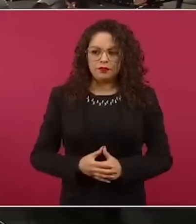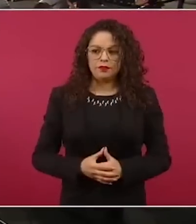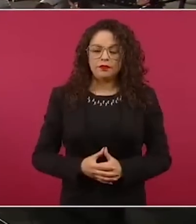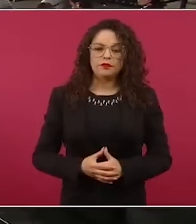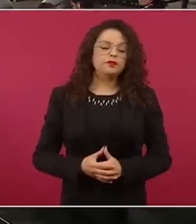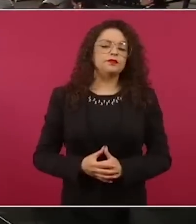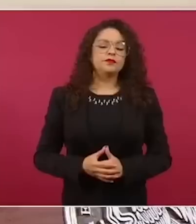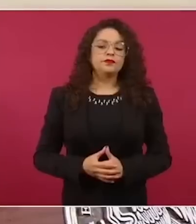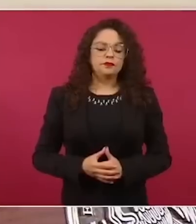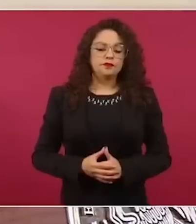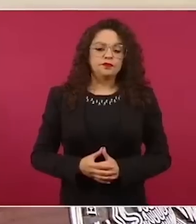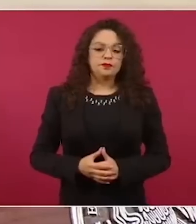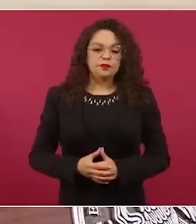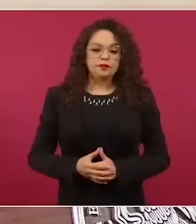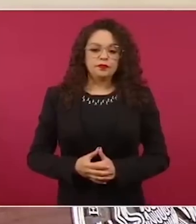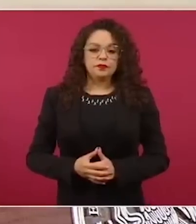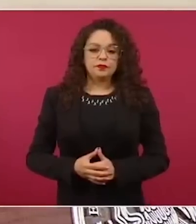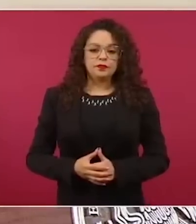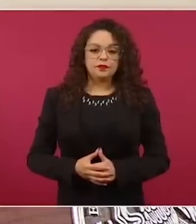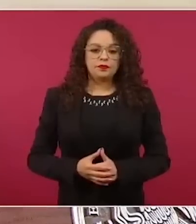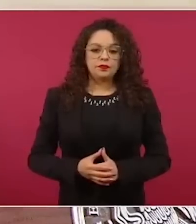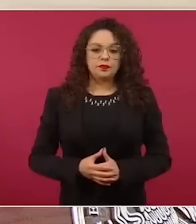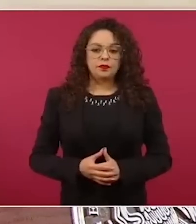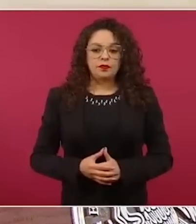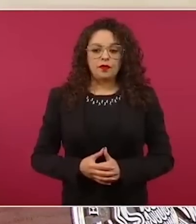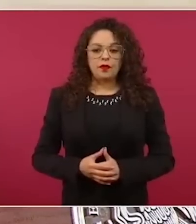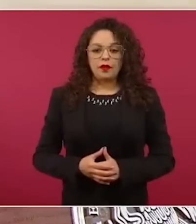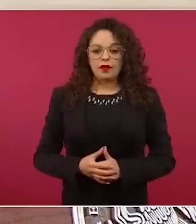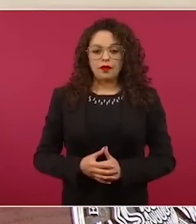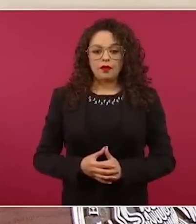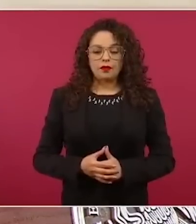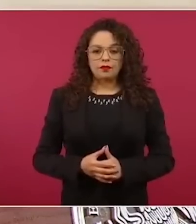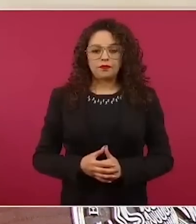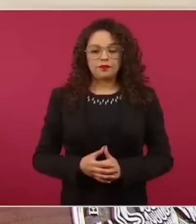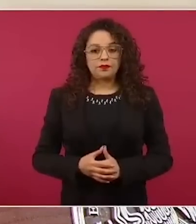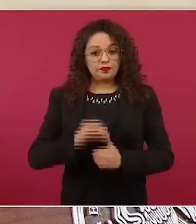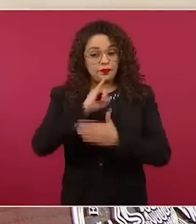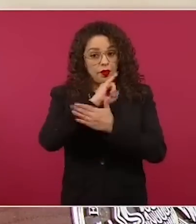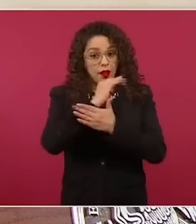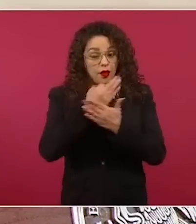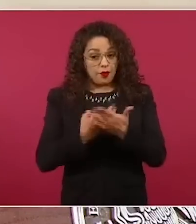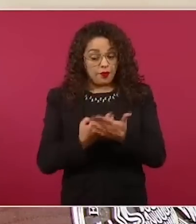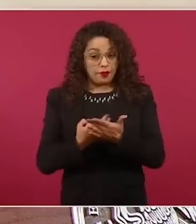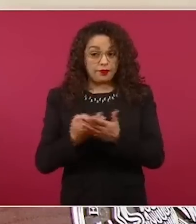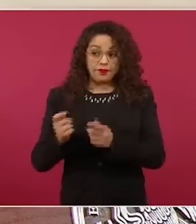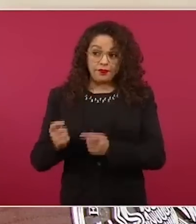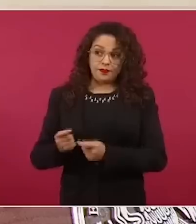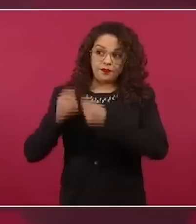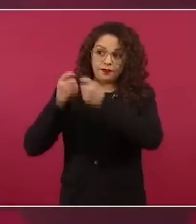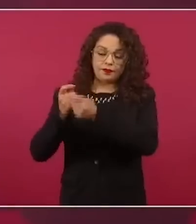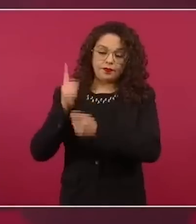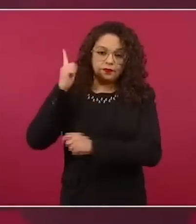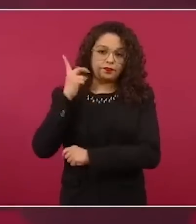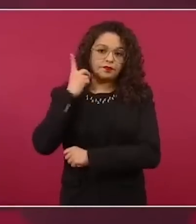Entonces, como se envía este informe, hay legisladores,